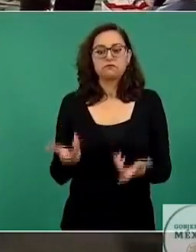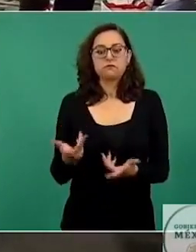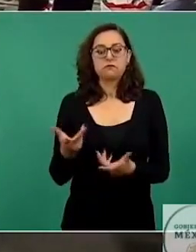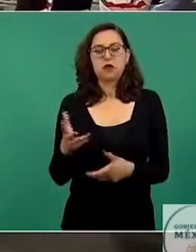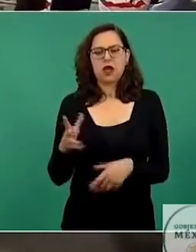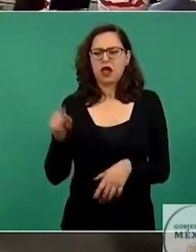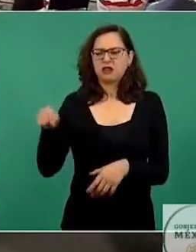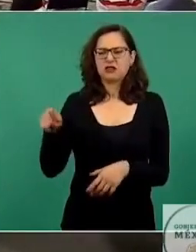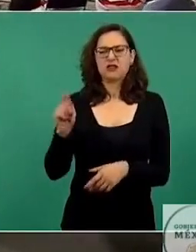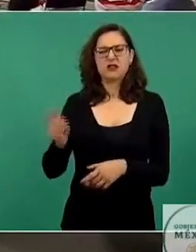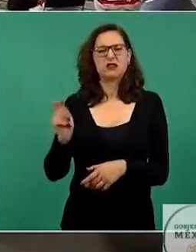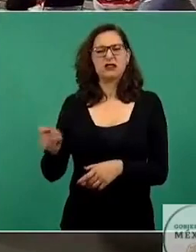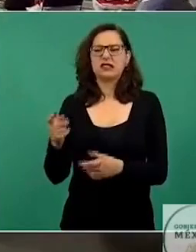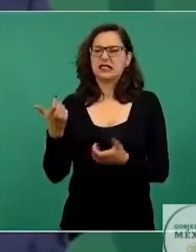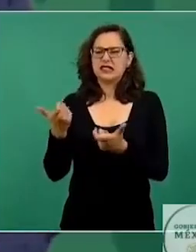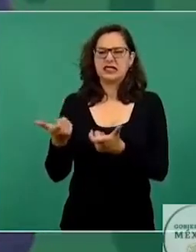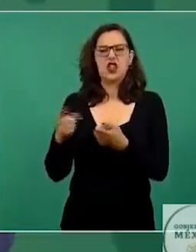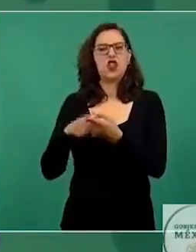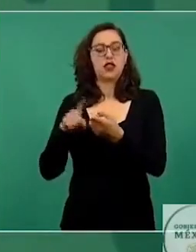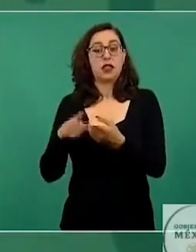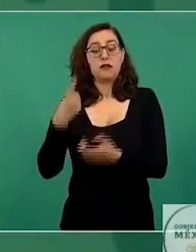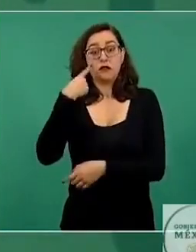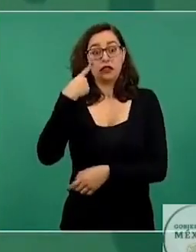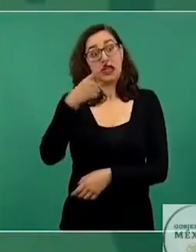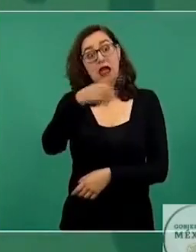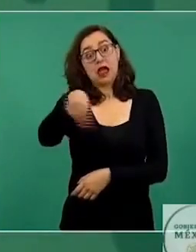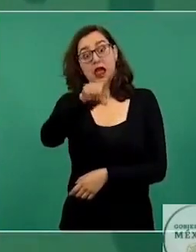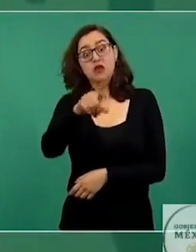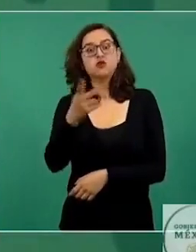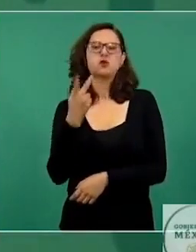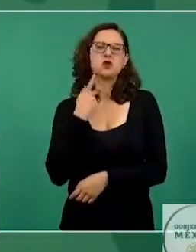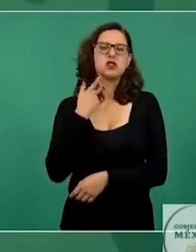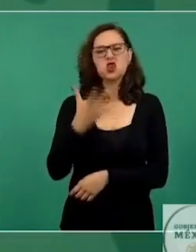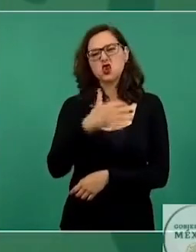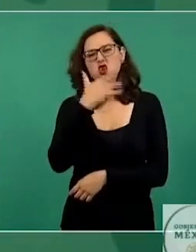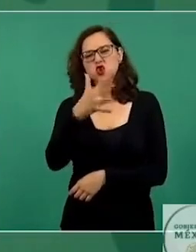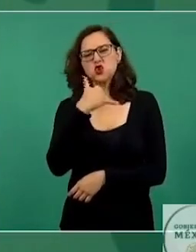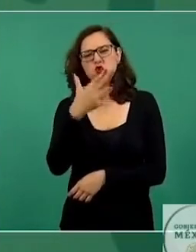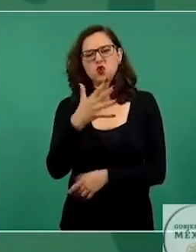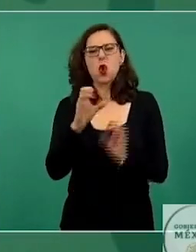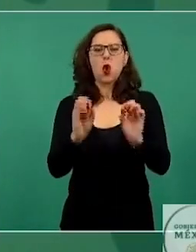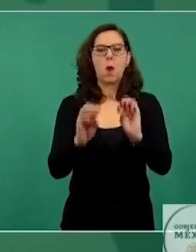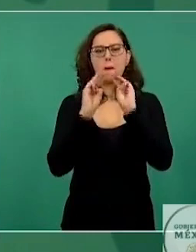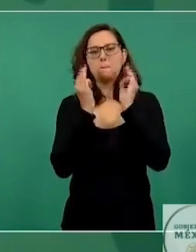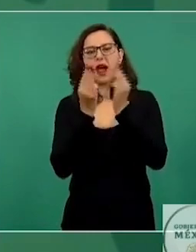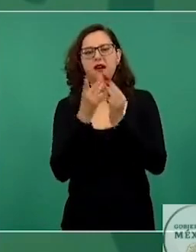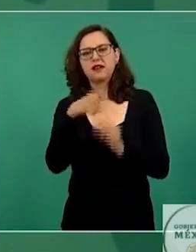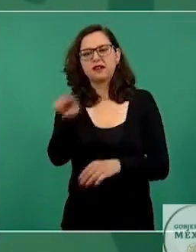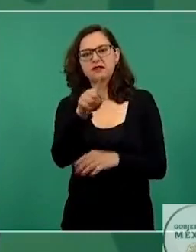vida por la delincuencia de cuello blanco o la delincuencia organizada,